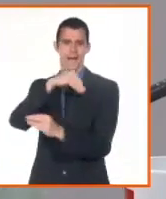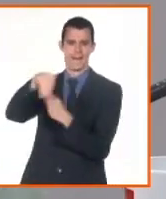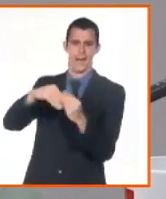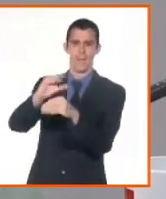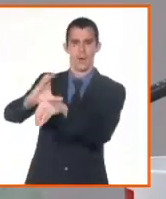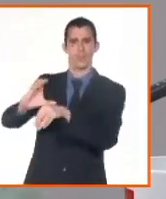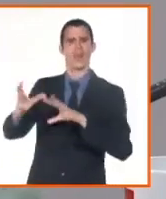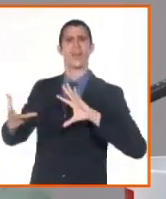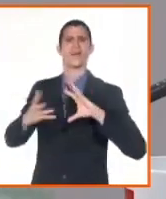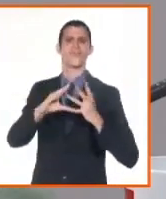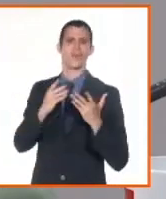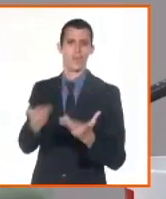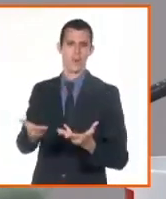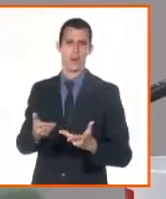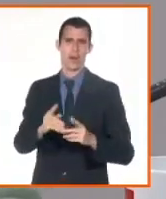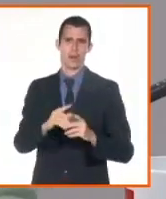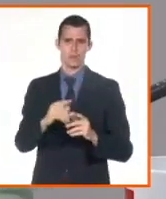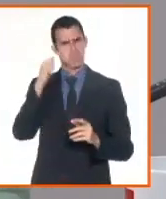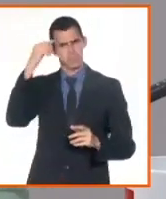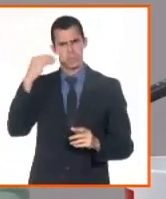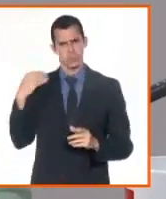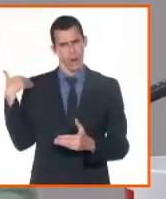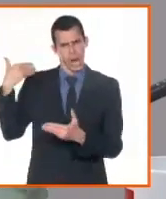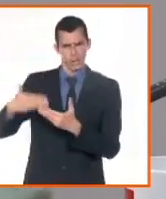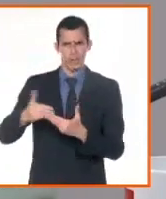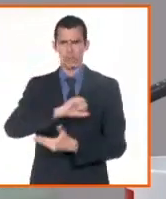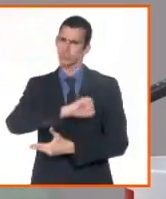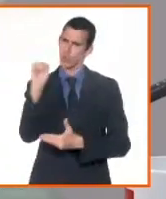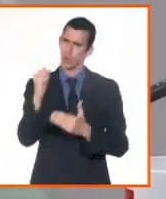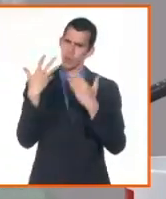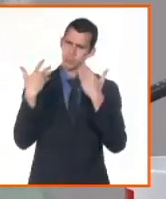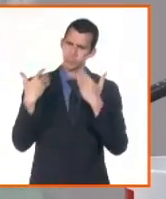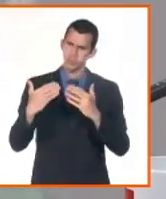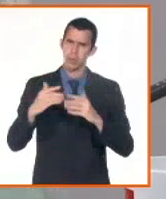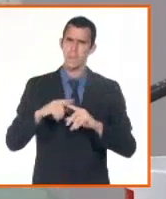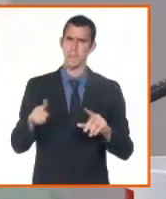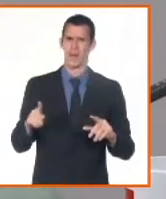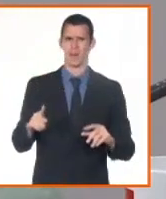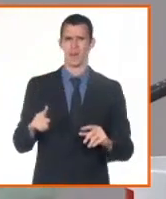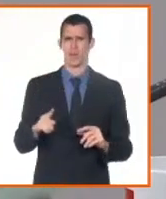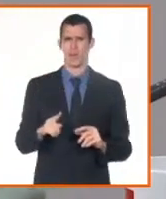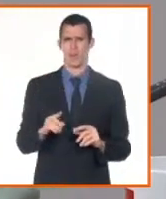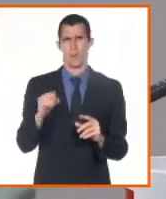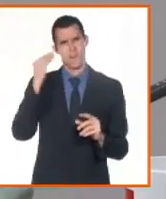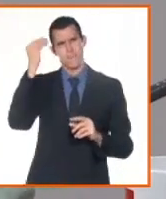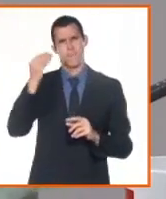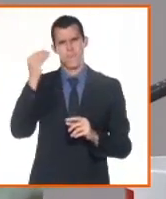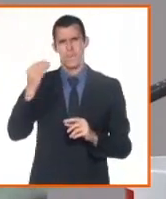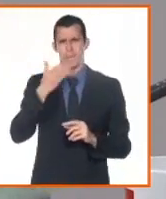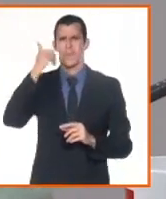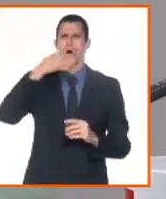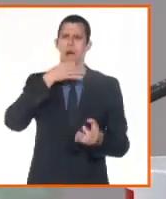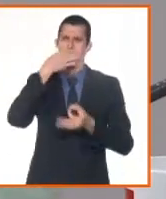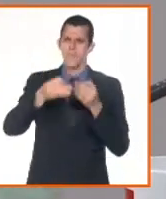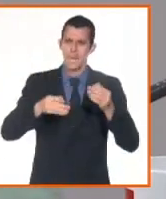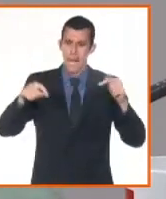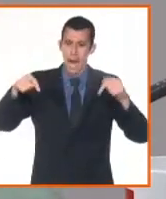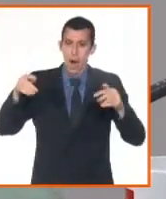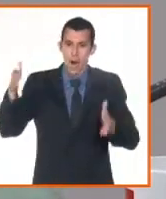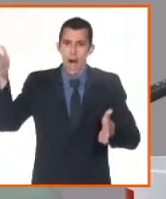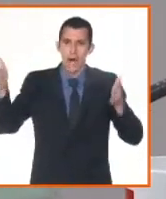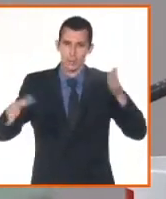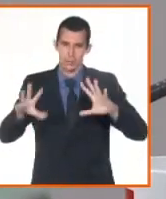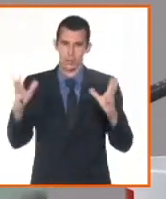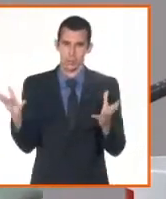creo que es importante llegar a la última etapa, a la que nos encontramos y la que se abre precisamente en este